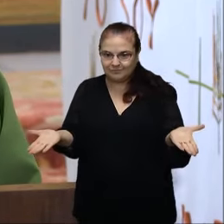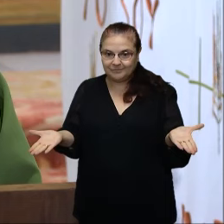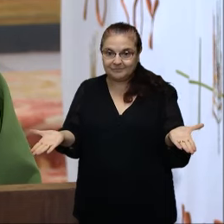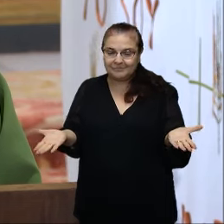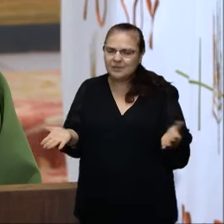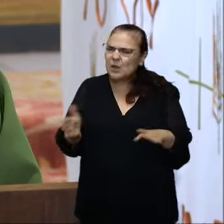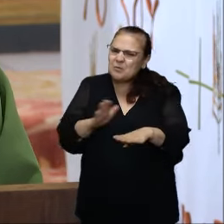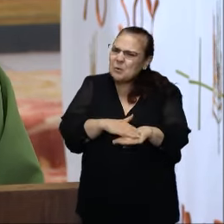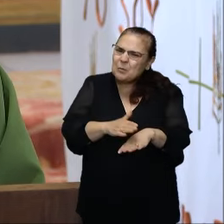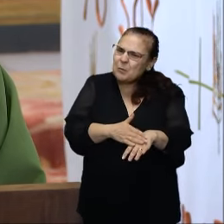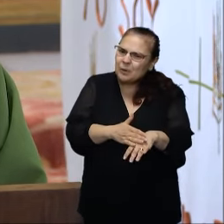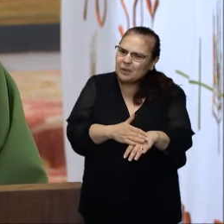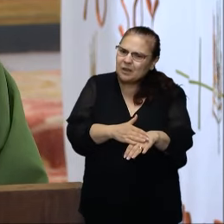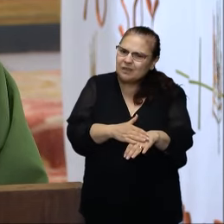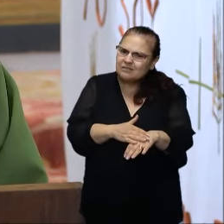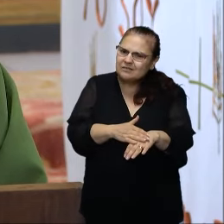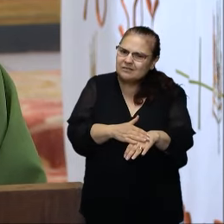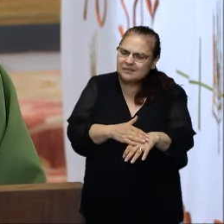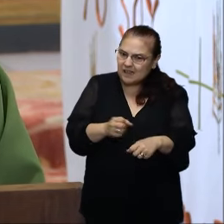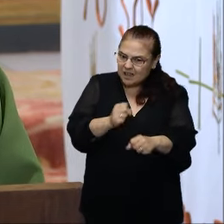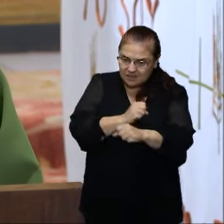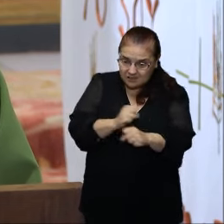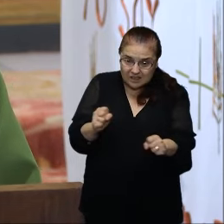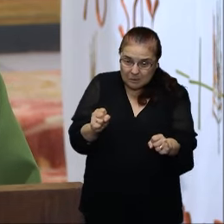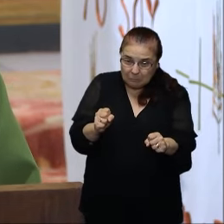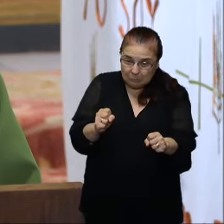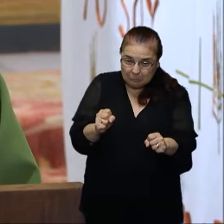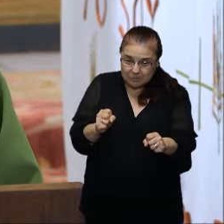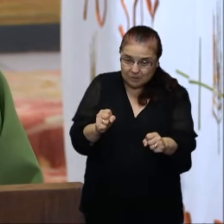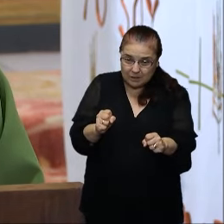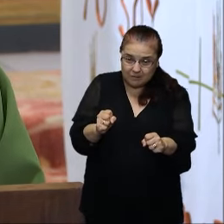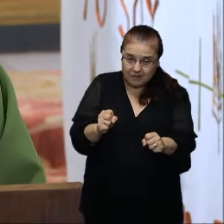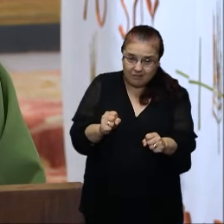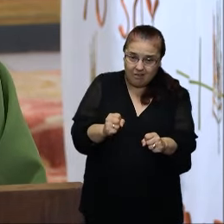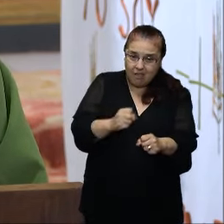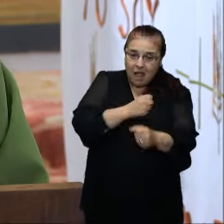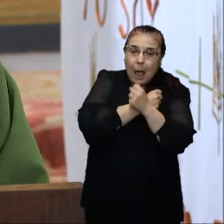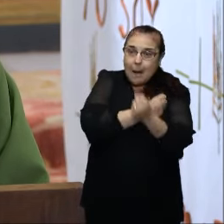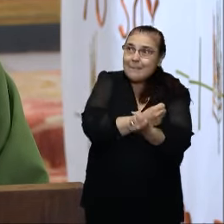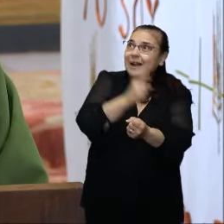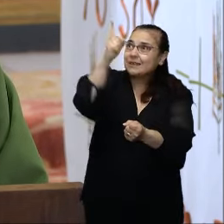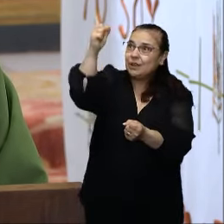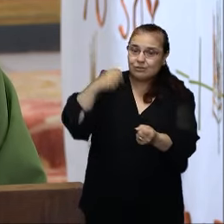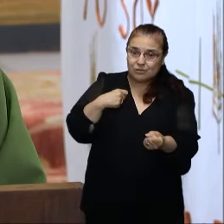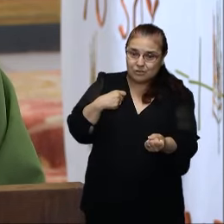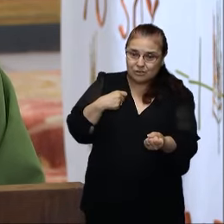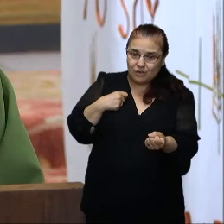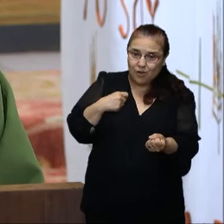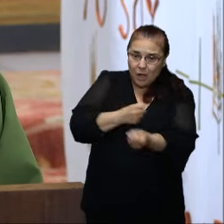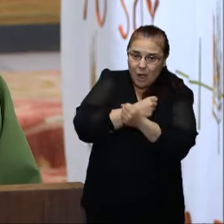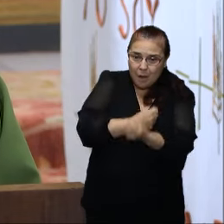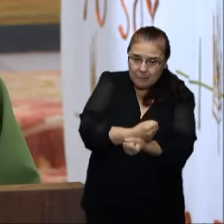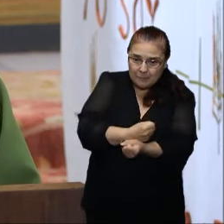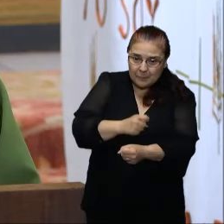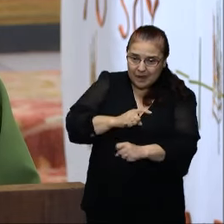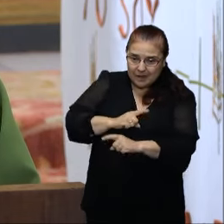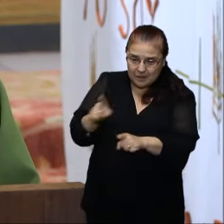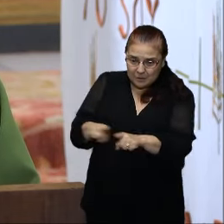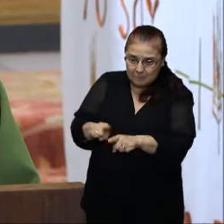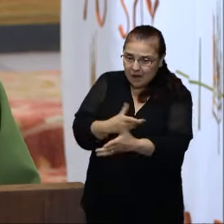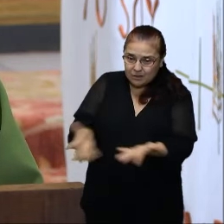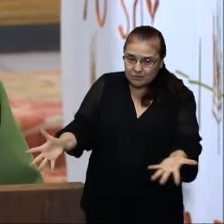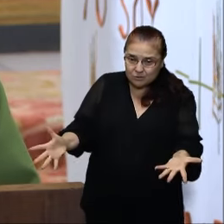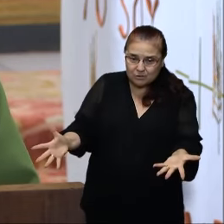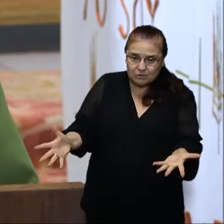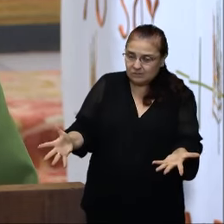¿Por qué es imposible que amemos a Dios si no amamos a los hermanos? Y viceversa. ¿Que nadie puede decir